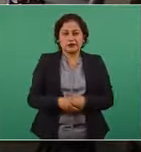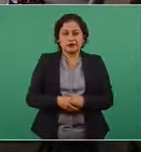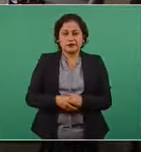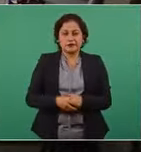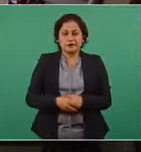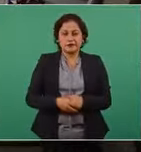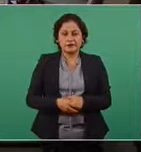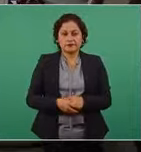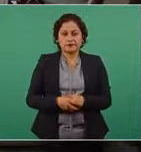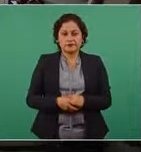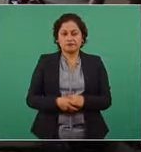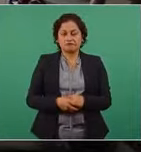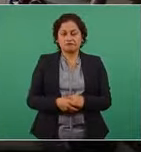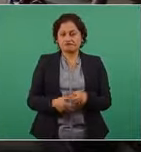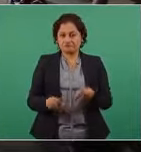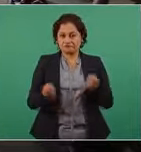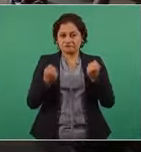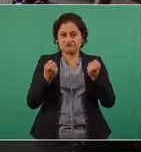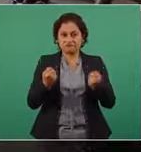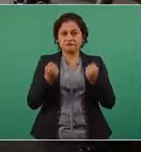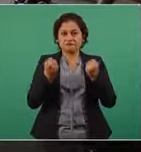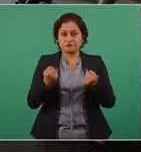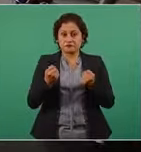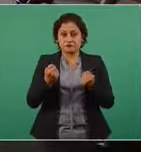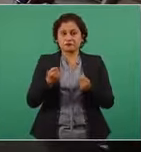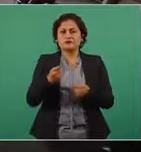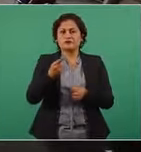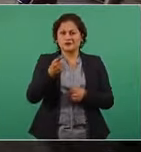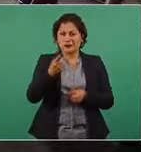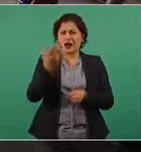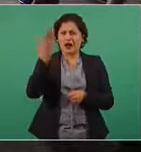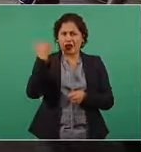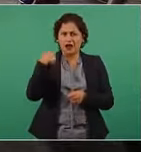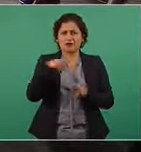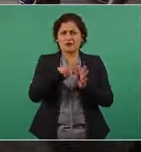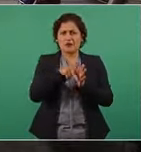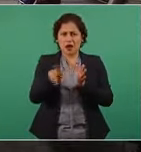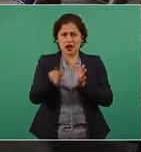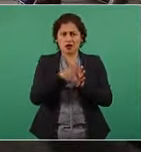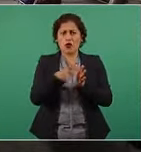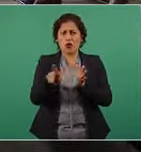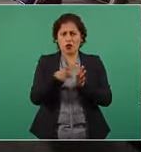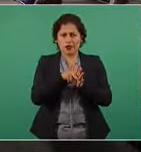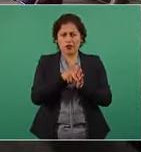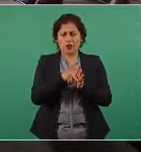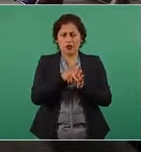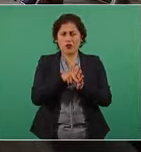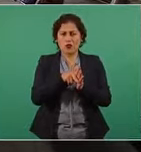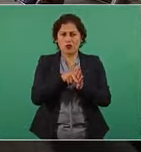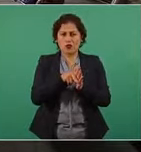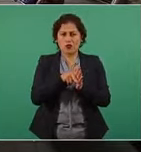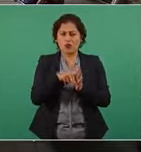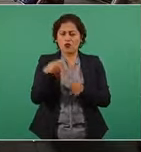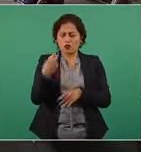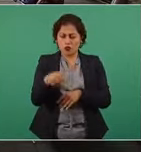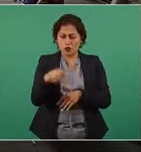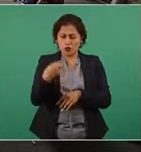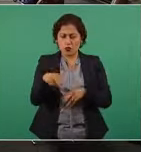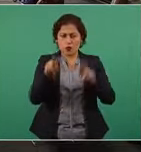tenían hasta un periódico que se llamaba